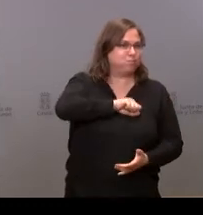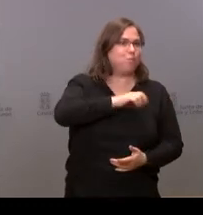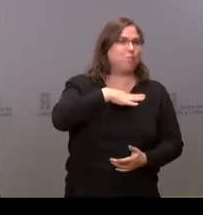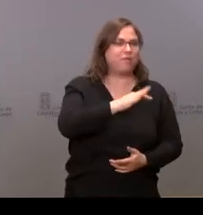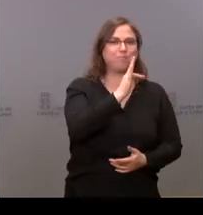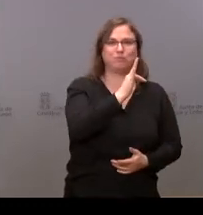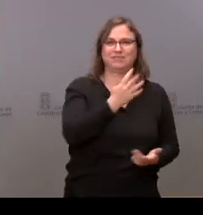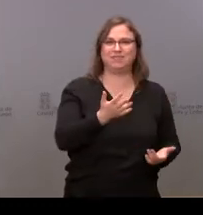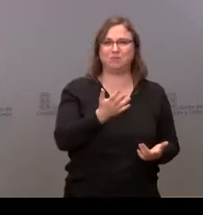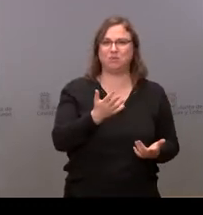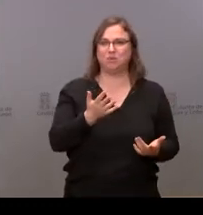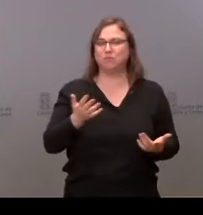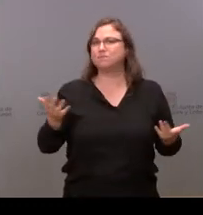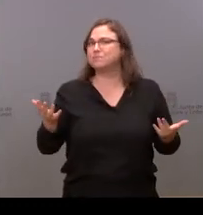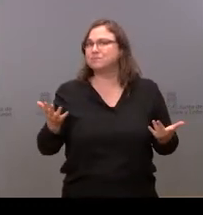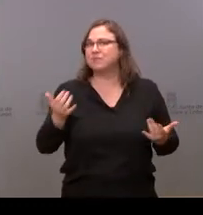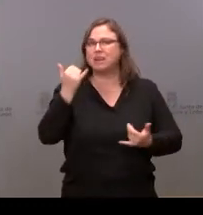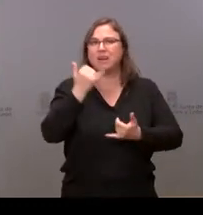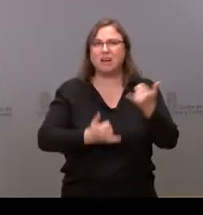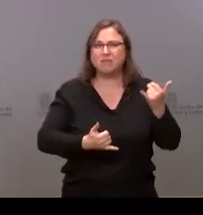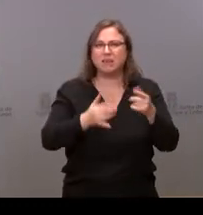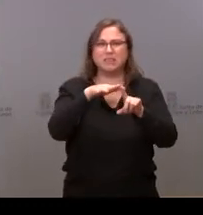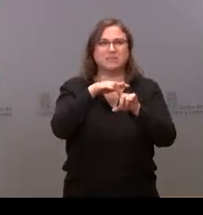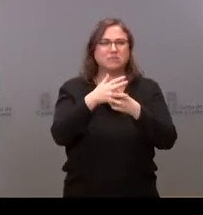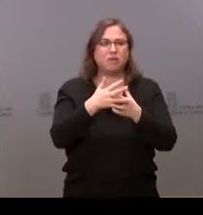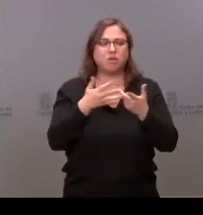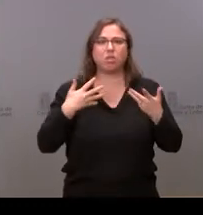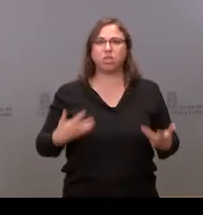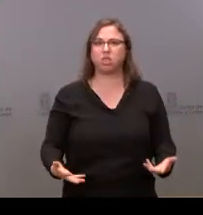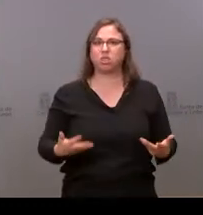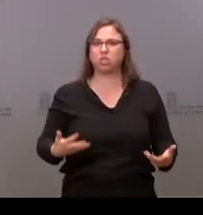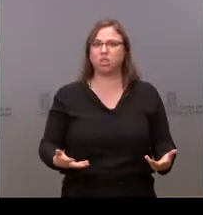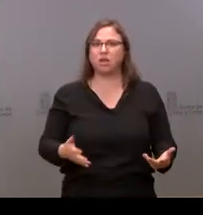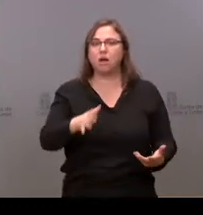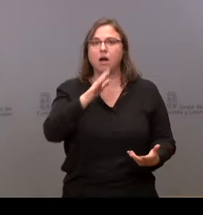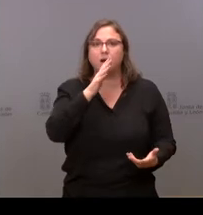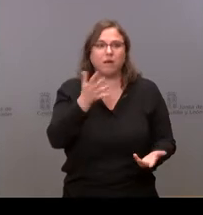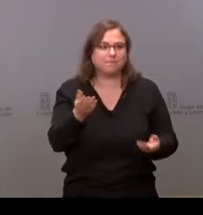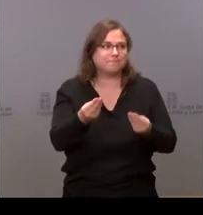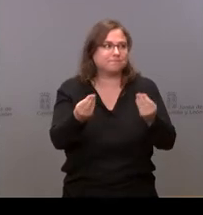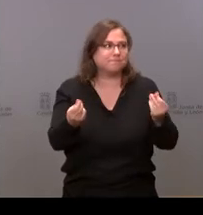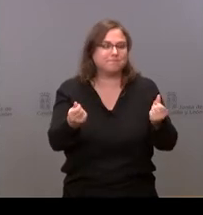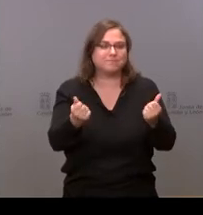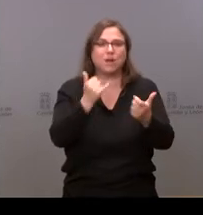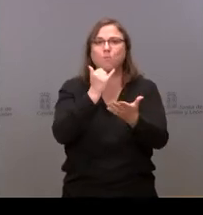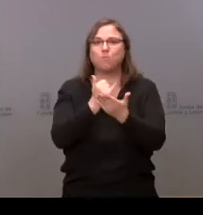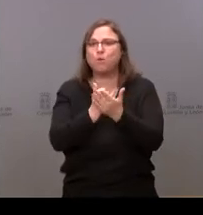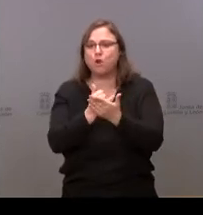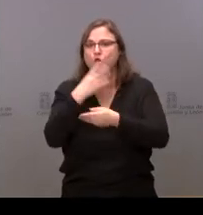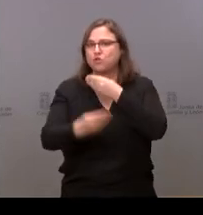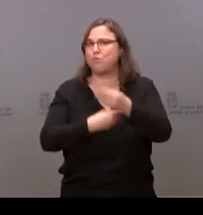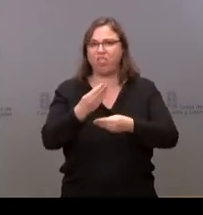han relajado ustedes tanto la situación que ahora se ven sin poder testear a las personas